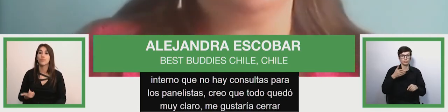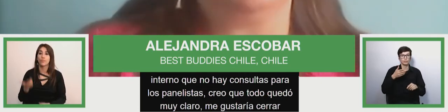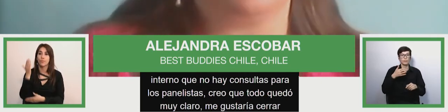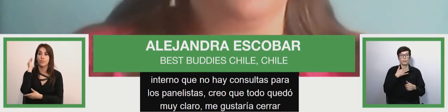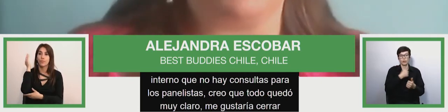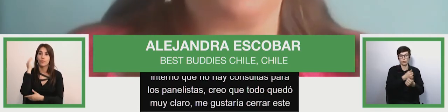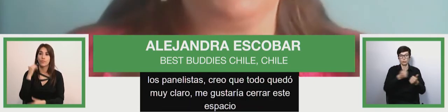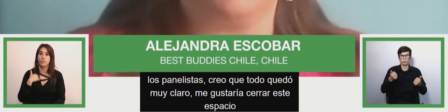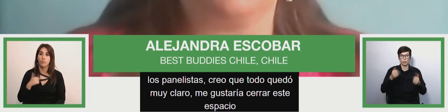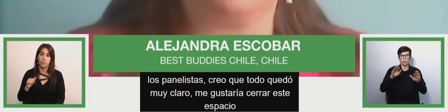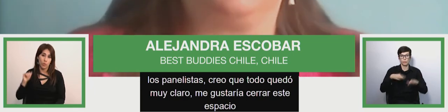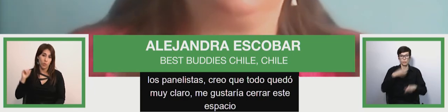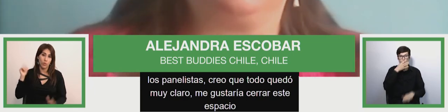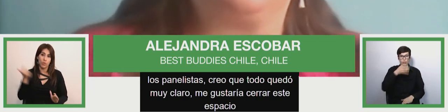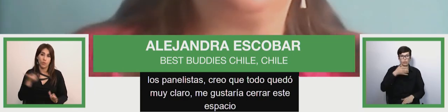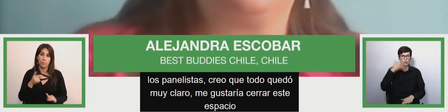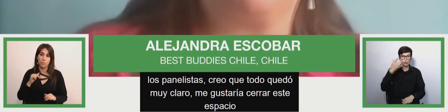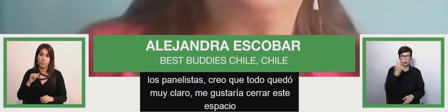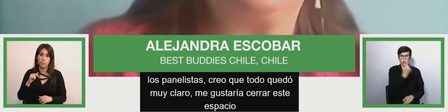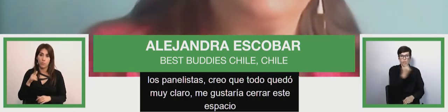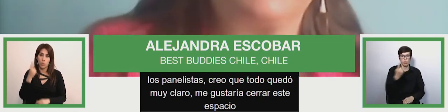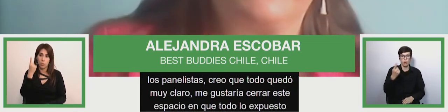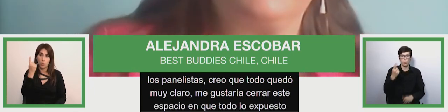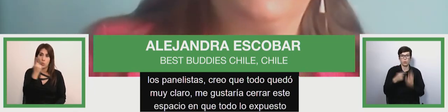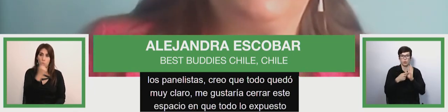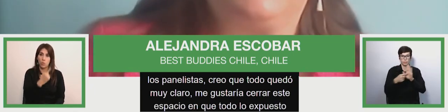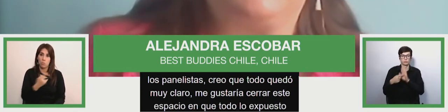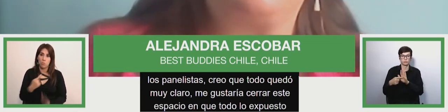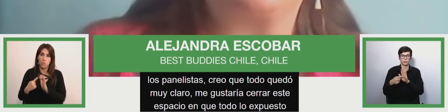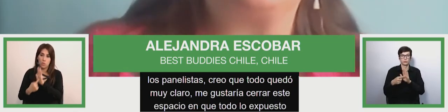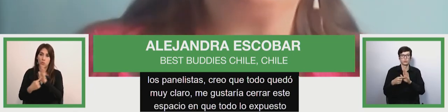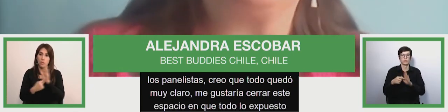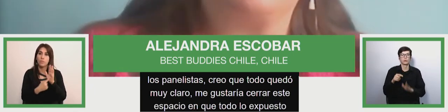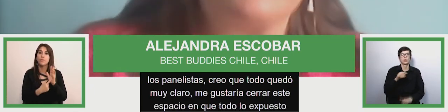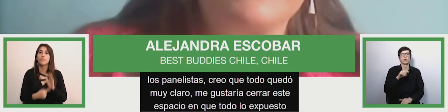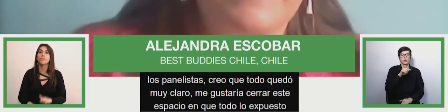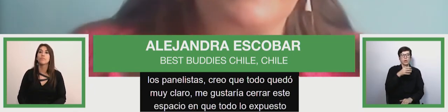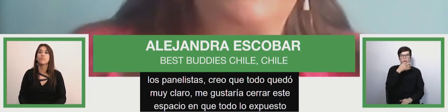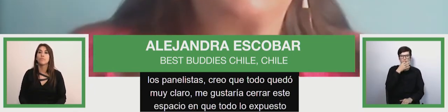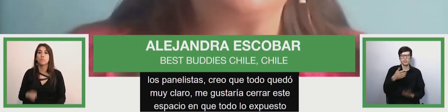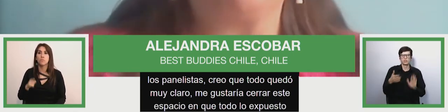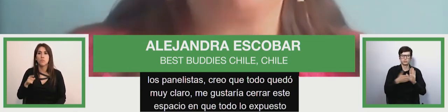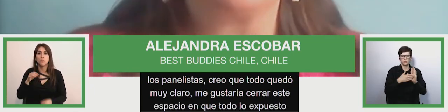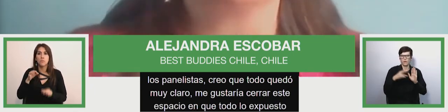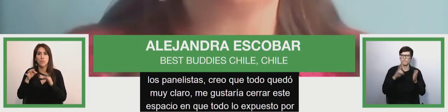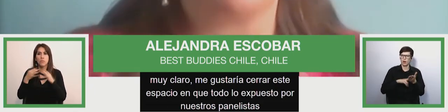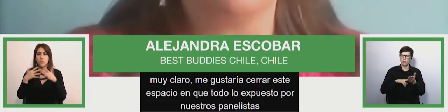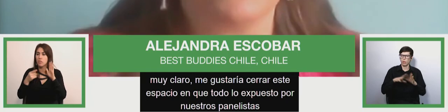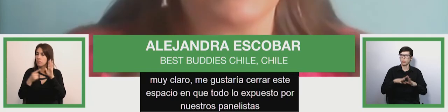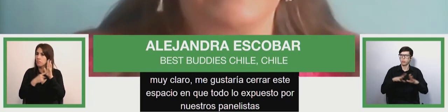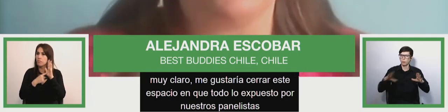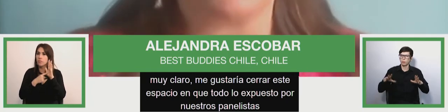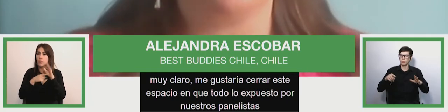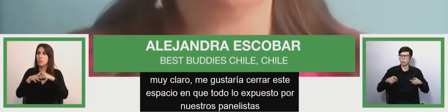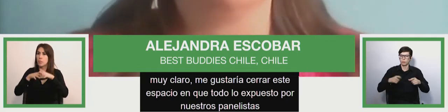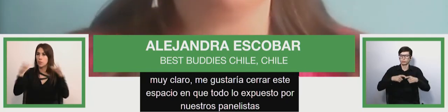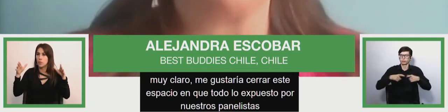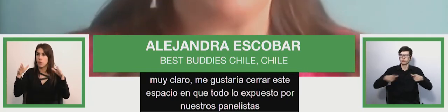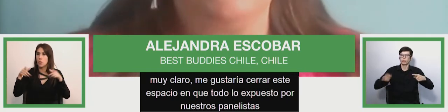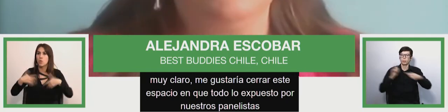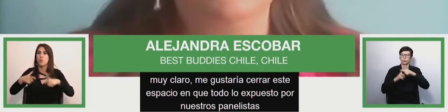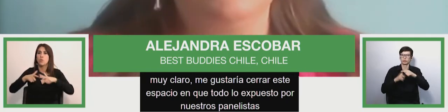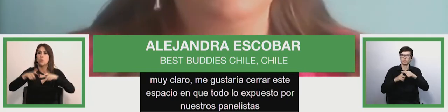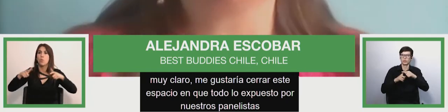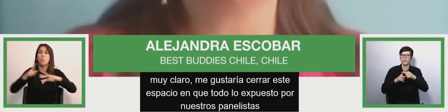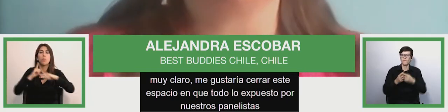expuesto por nuestros panelistas dejan evidencia el gran impacto que produce la educación no